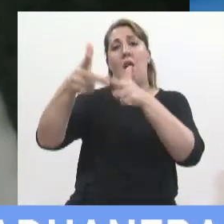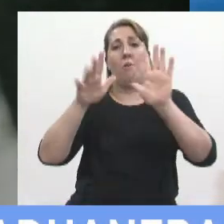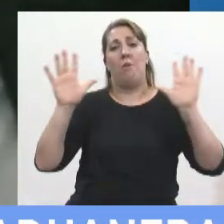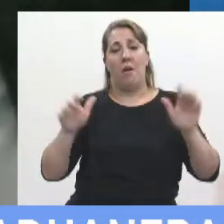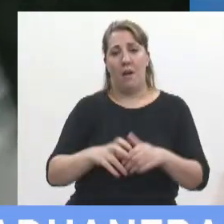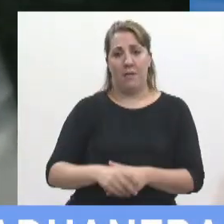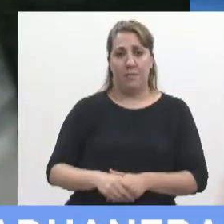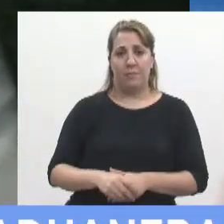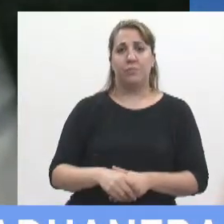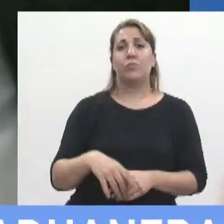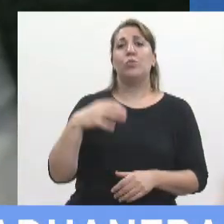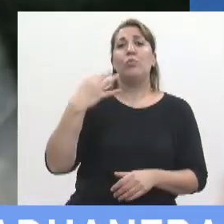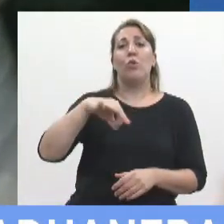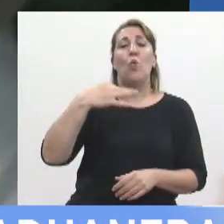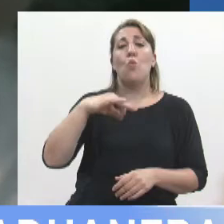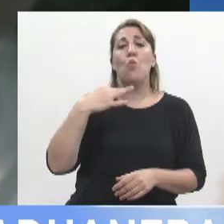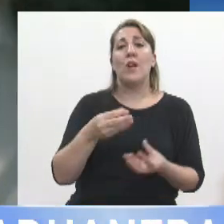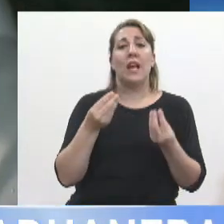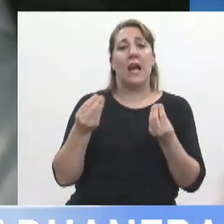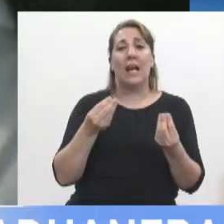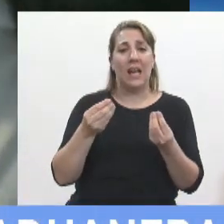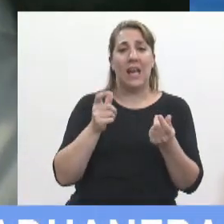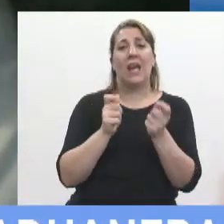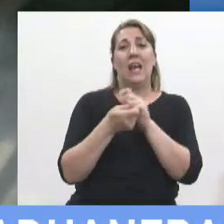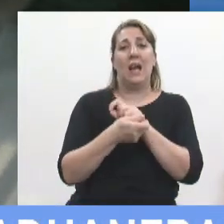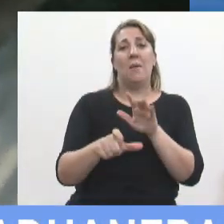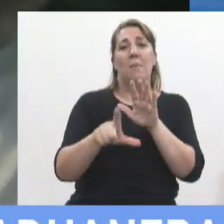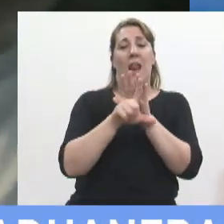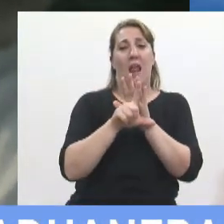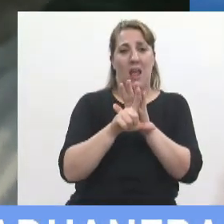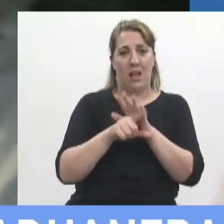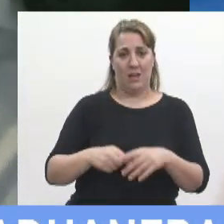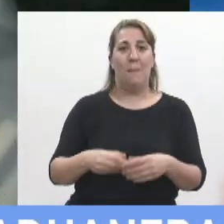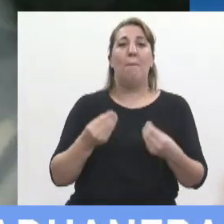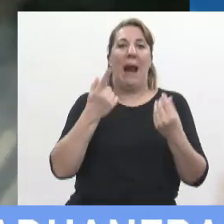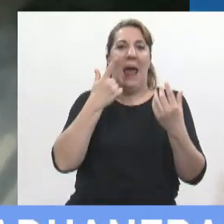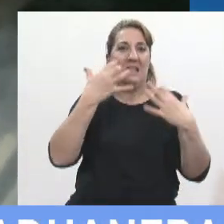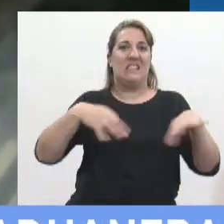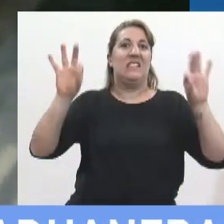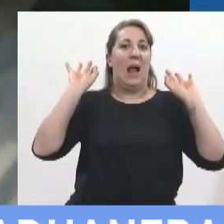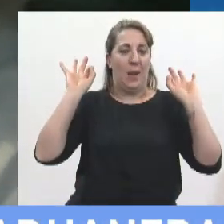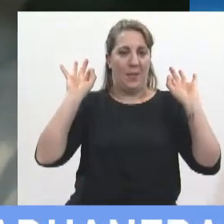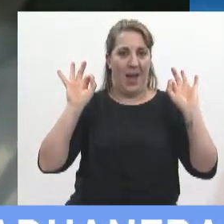más tiempo la única posibilidad entonces era cambiar la ley para zafar y justamente